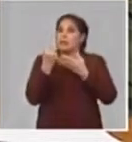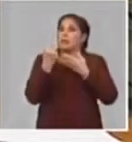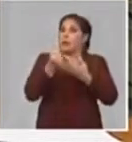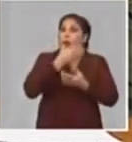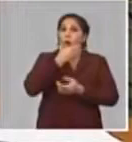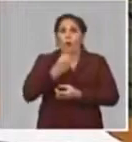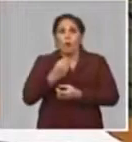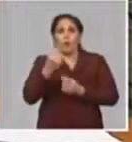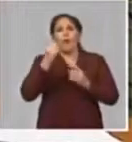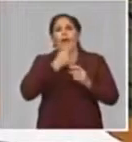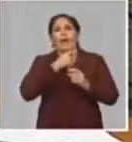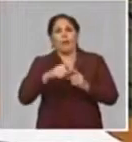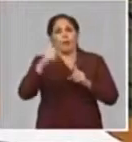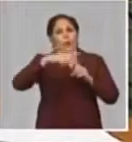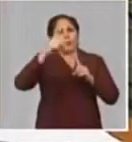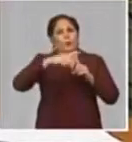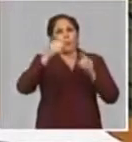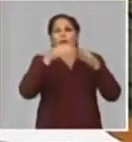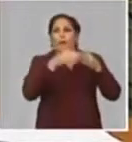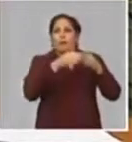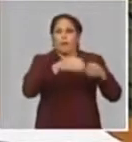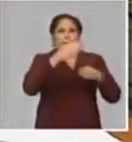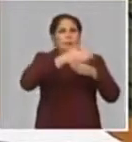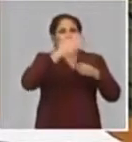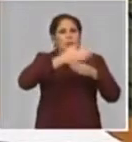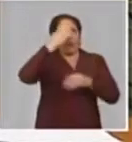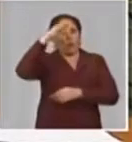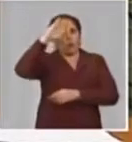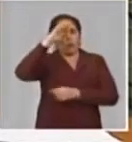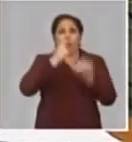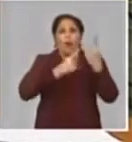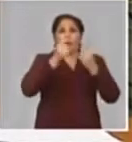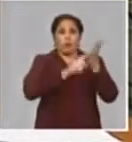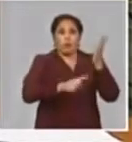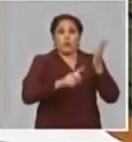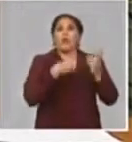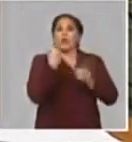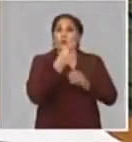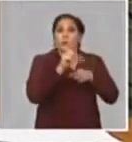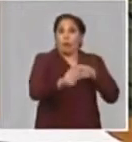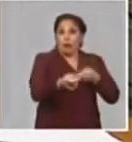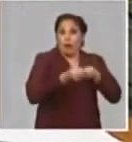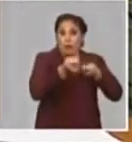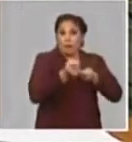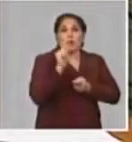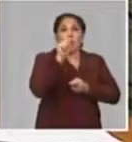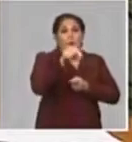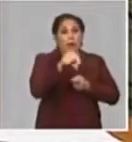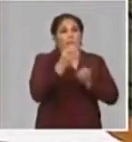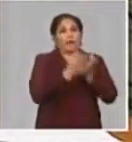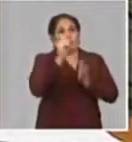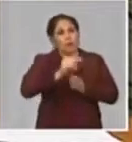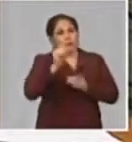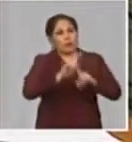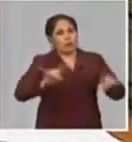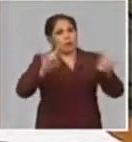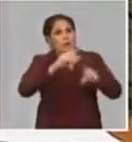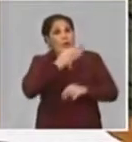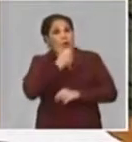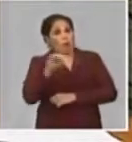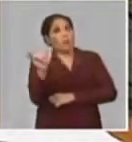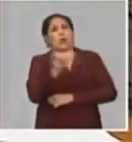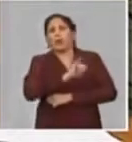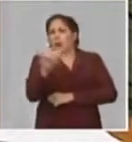en Las Tunas, en Grama, en Santiago de Cuba, por poner un ejemplo de algunas provincias, han estado los estudiantes universitarios y los jóvenes también,